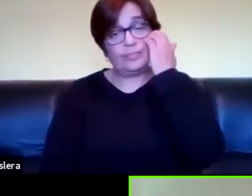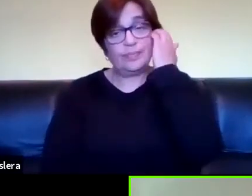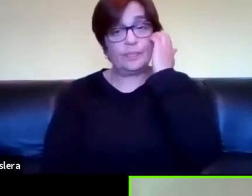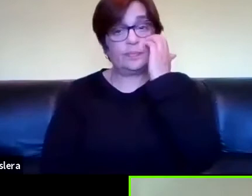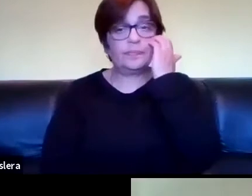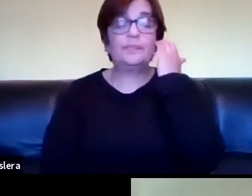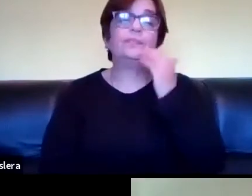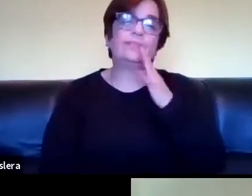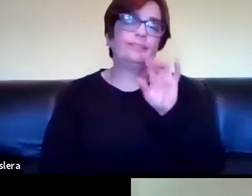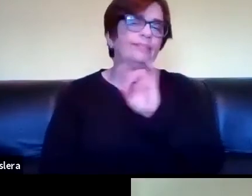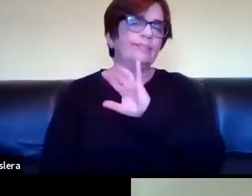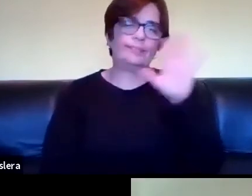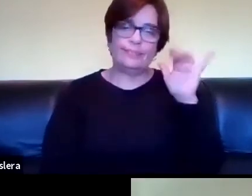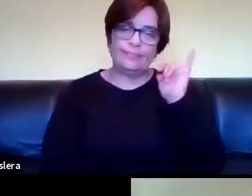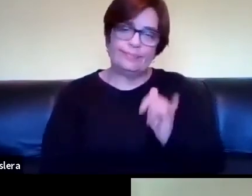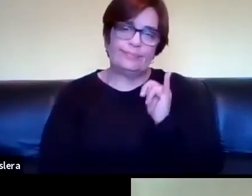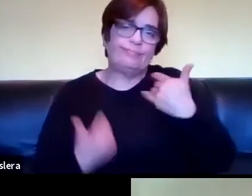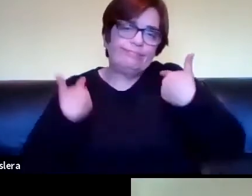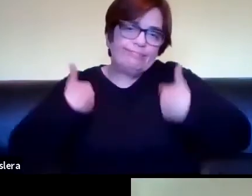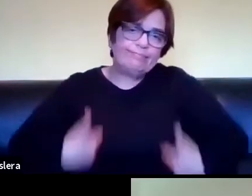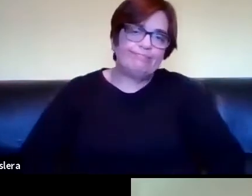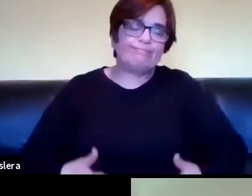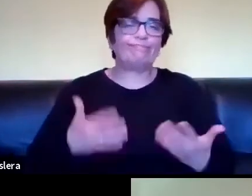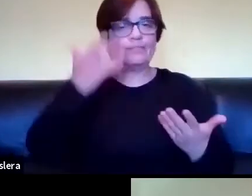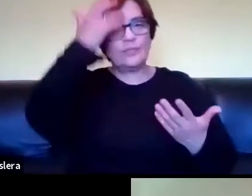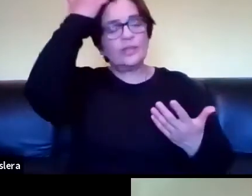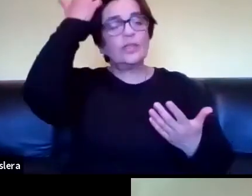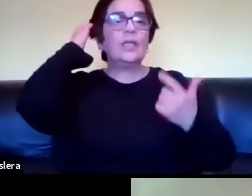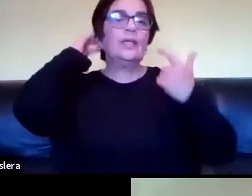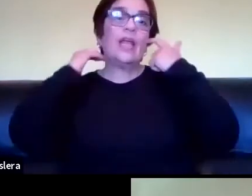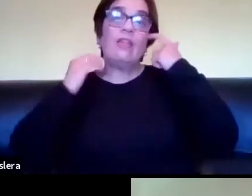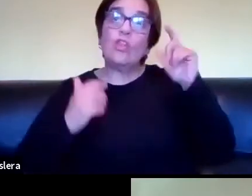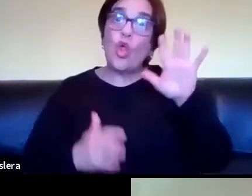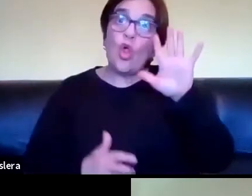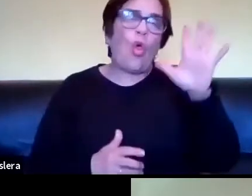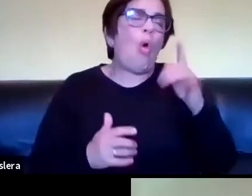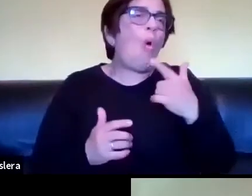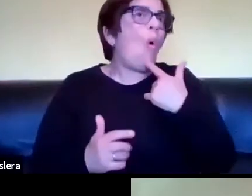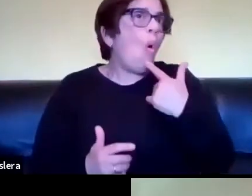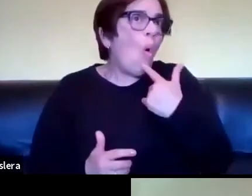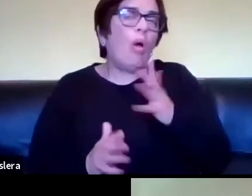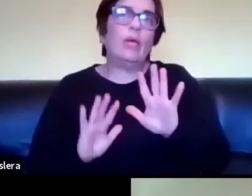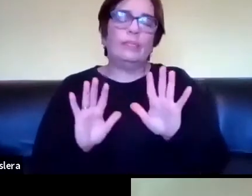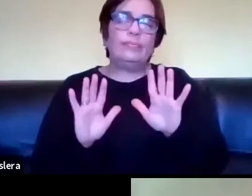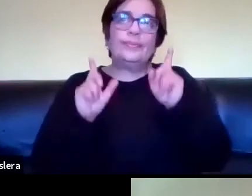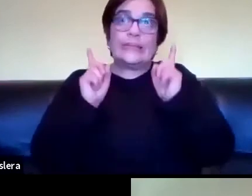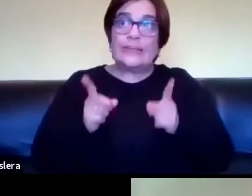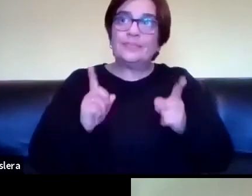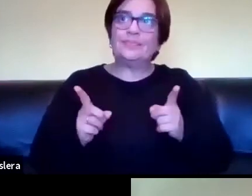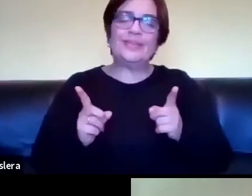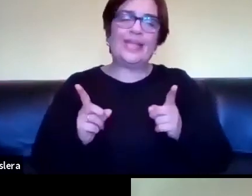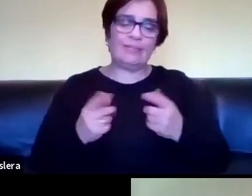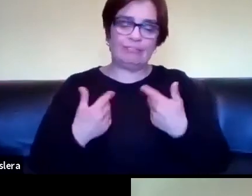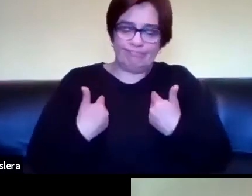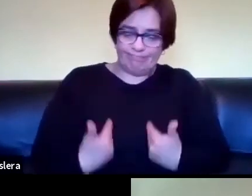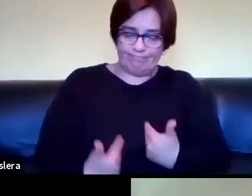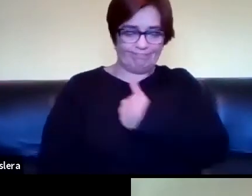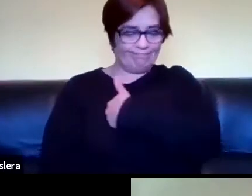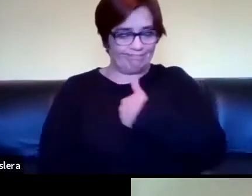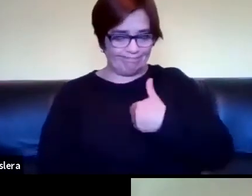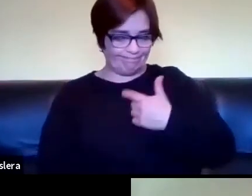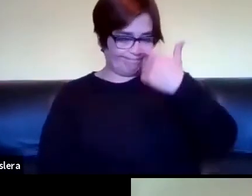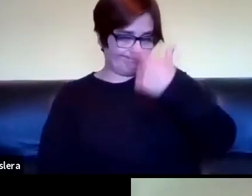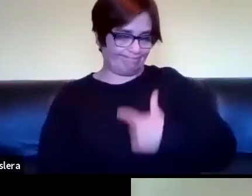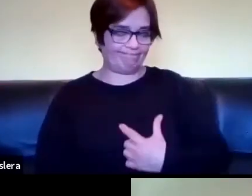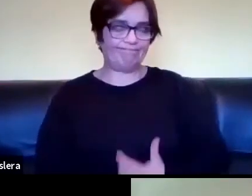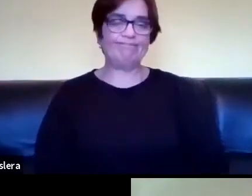claro es una posición política digo en definitiva también ubicarse desde ese lugar ¿no Leonardo?